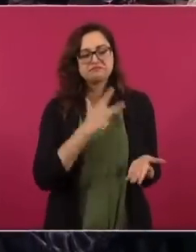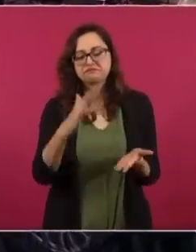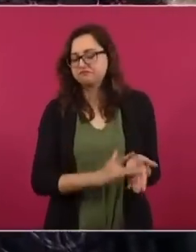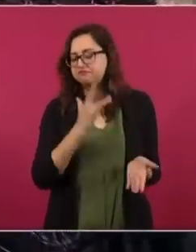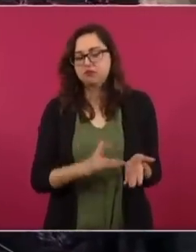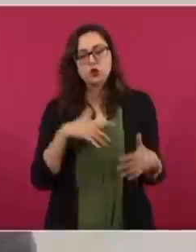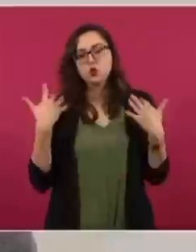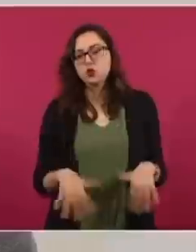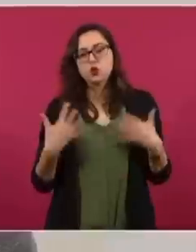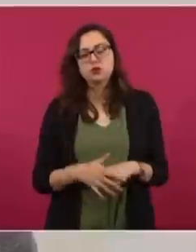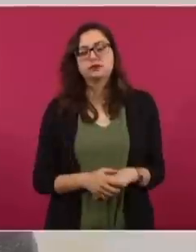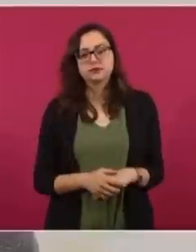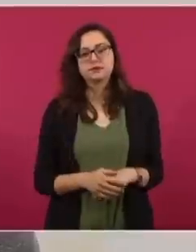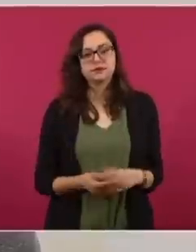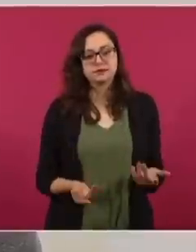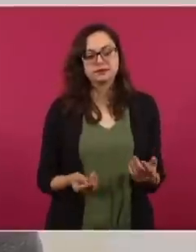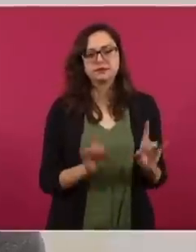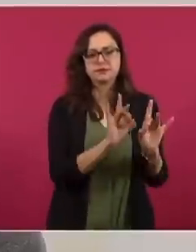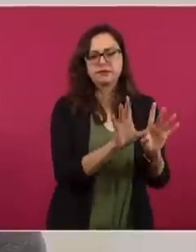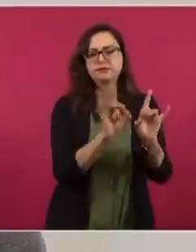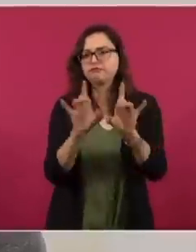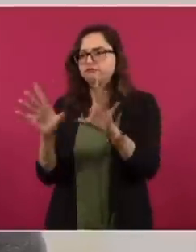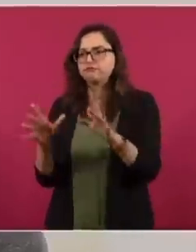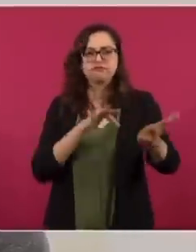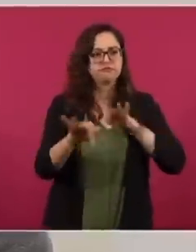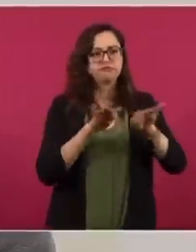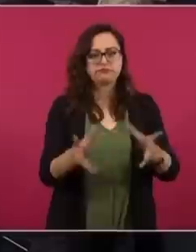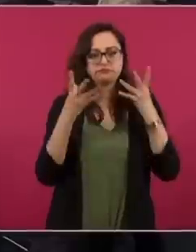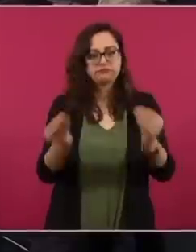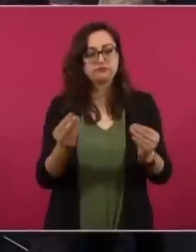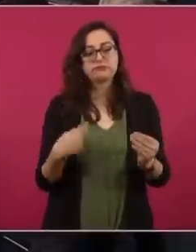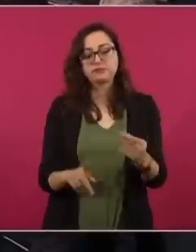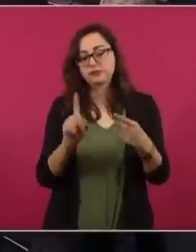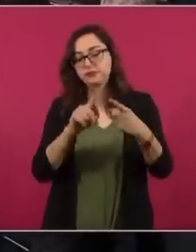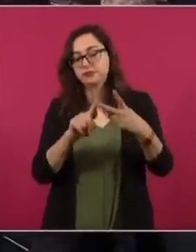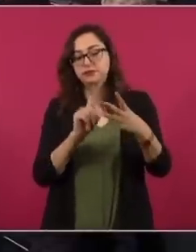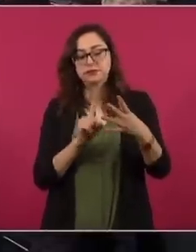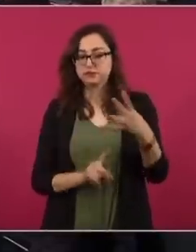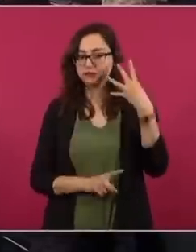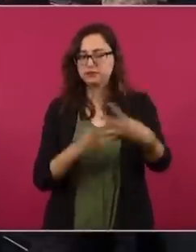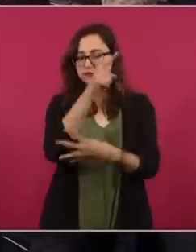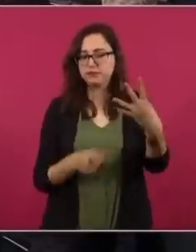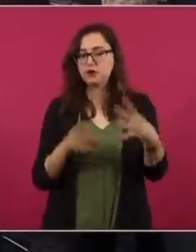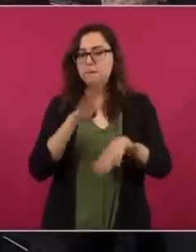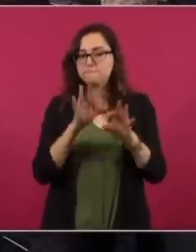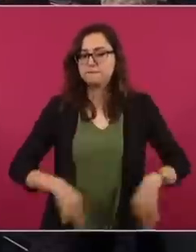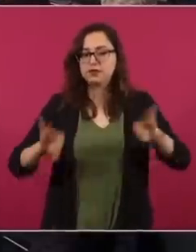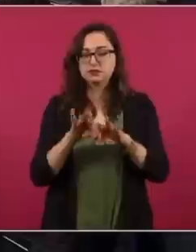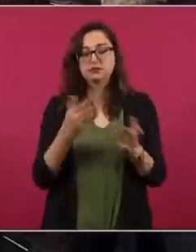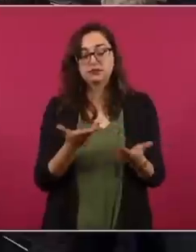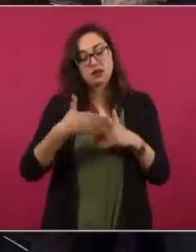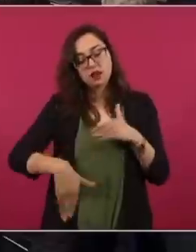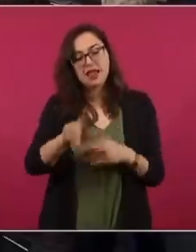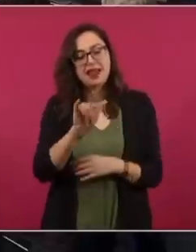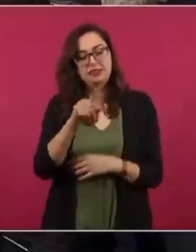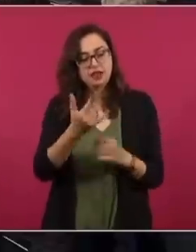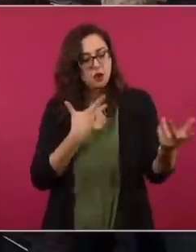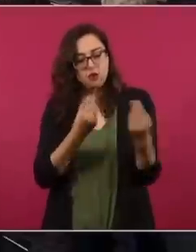varias cosas, pero hay cuatro que son centrales, y las vamos a seguir haciendo con Leti Ramírez, que es también otra maestra.